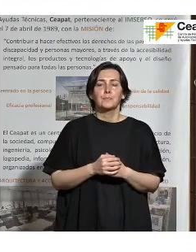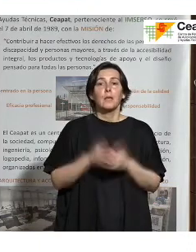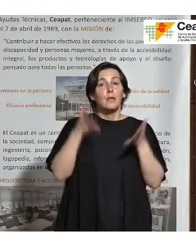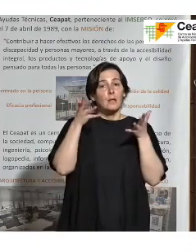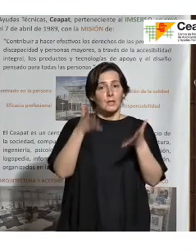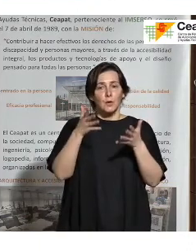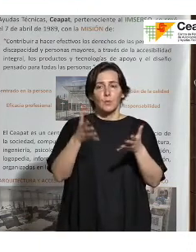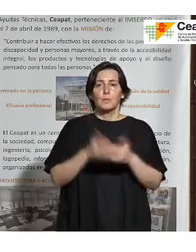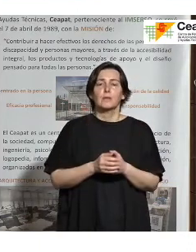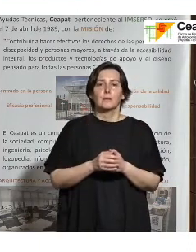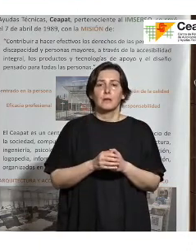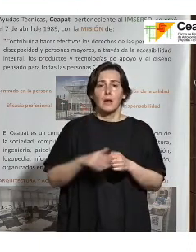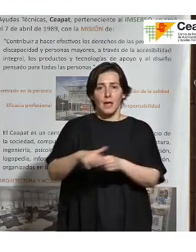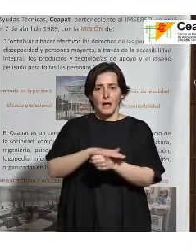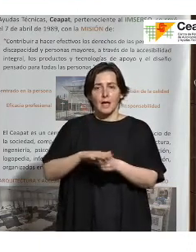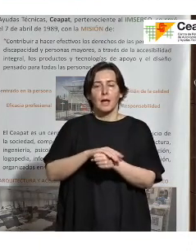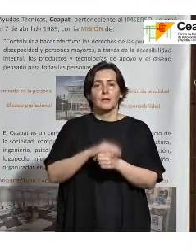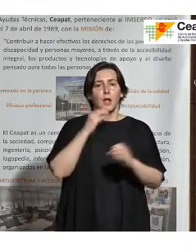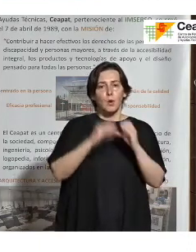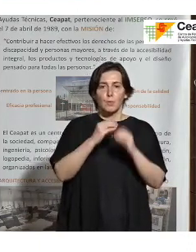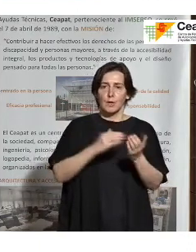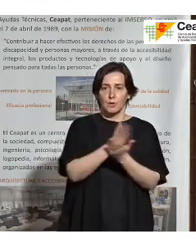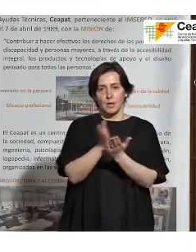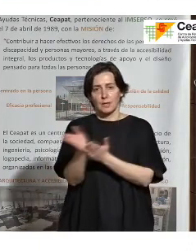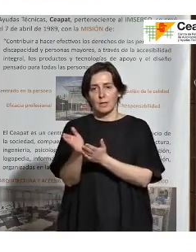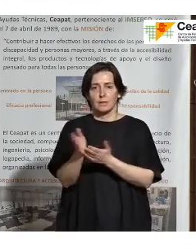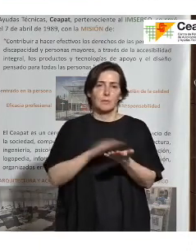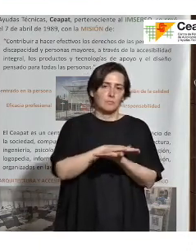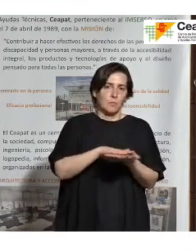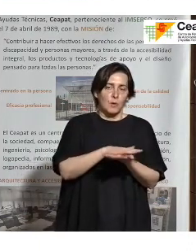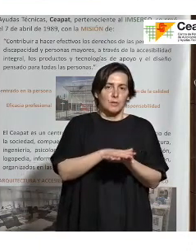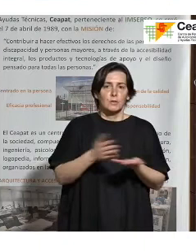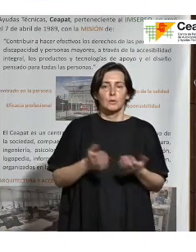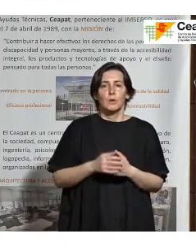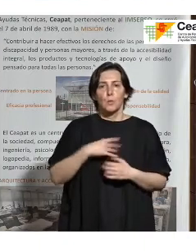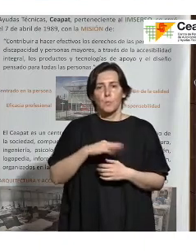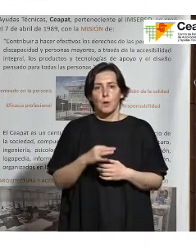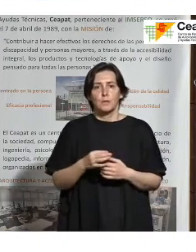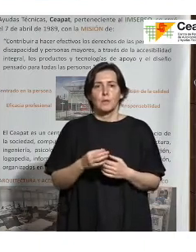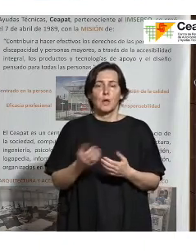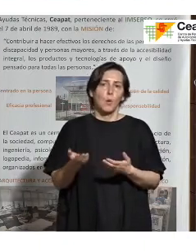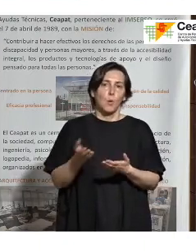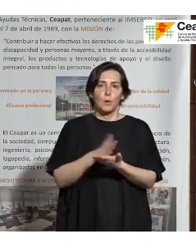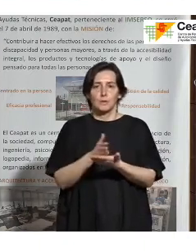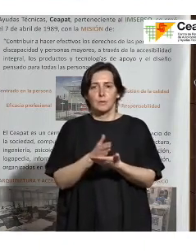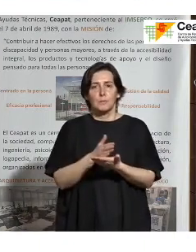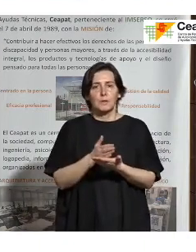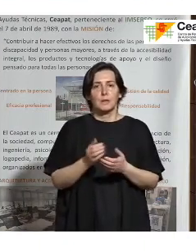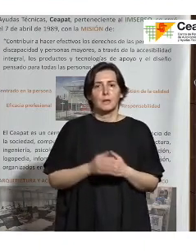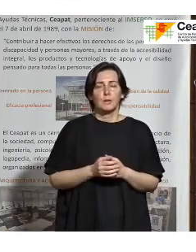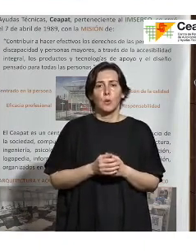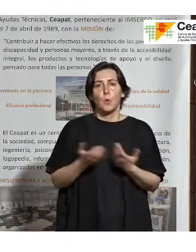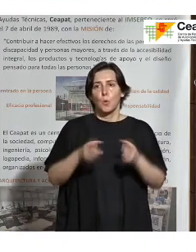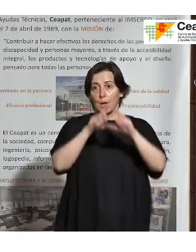disponer de una vía de comunicación alternativa mediante la lengua de signos. Puede ser con un intermediario mediante… existen